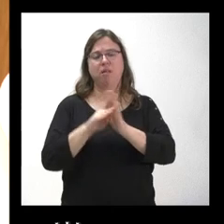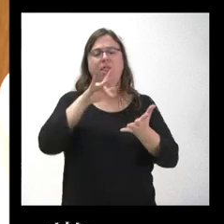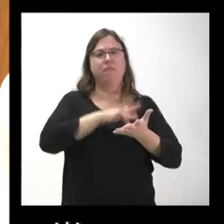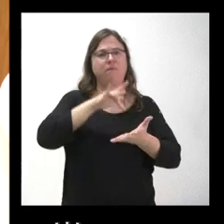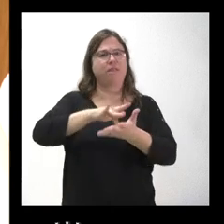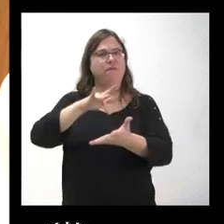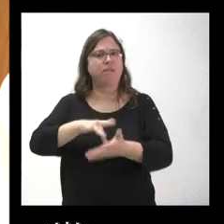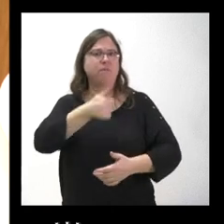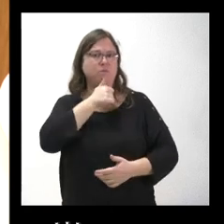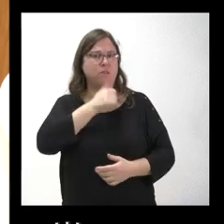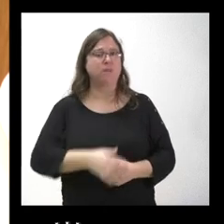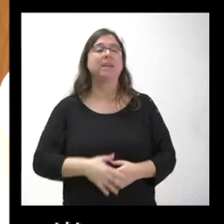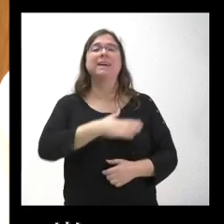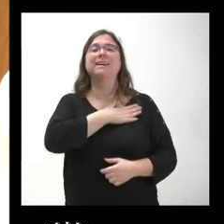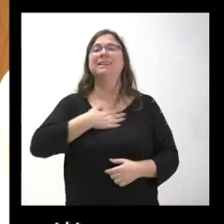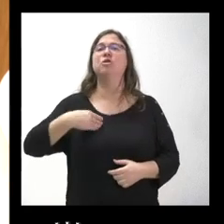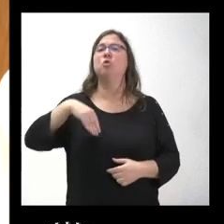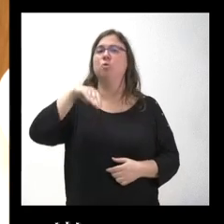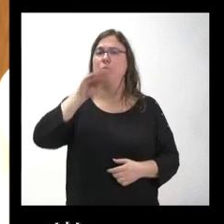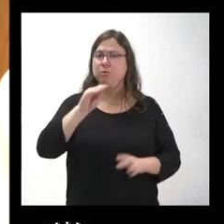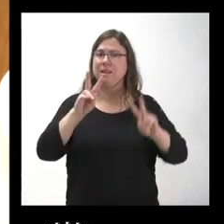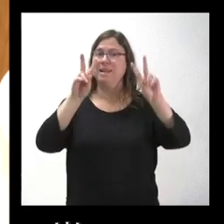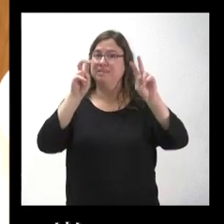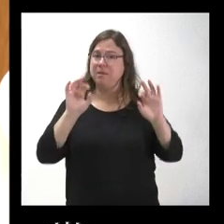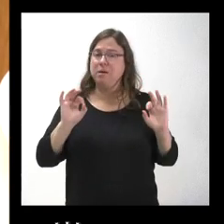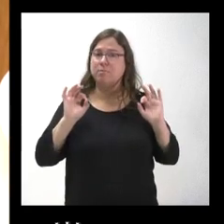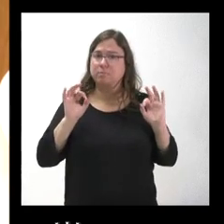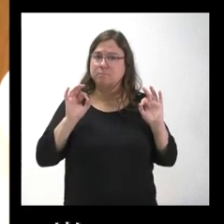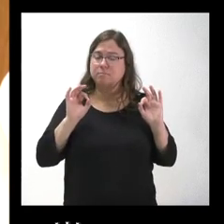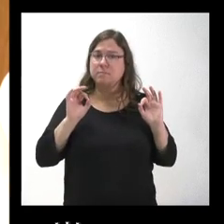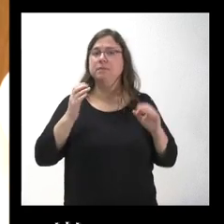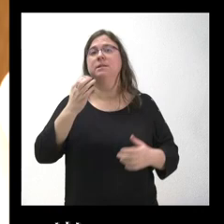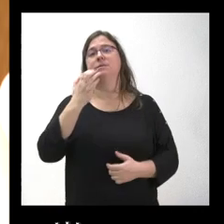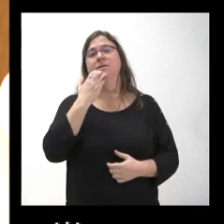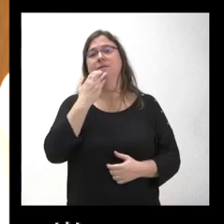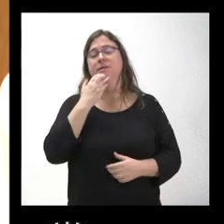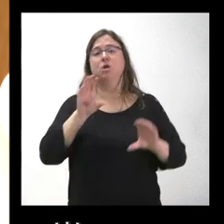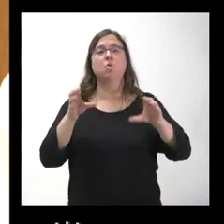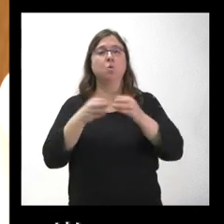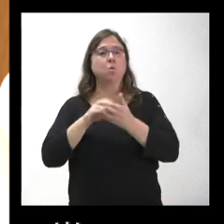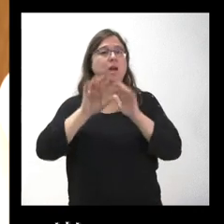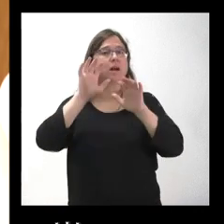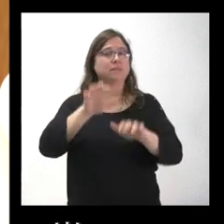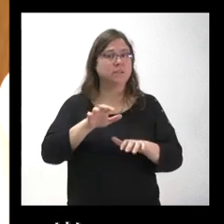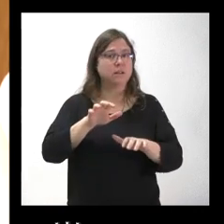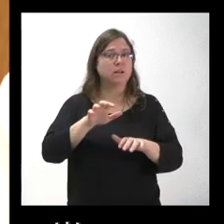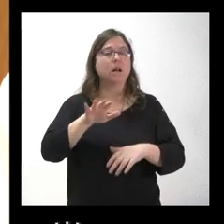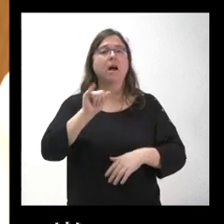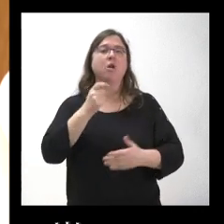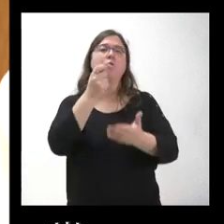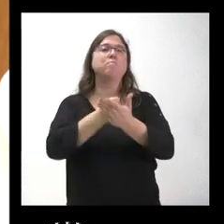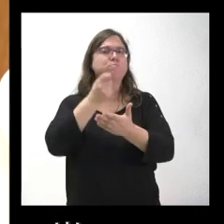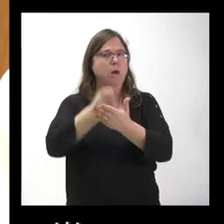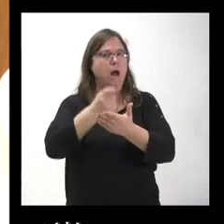satisfecho. Yo quería preguntarle, en esta cuestión en concreto, si la Junta de Castilla y León está abonando las